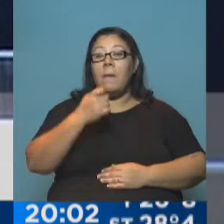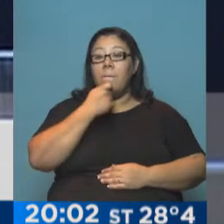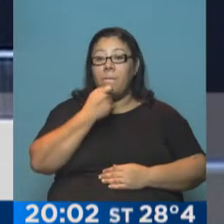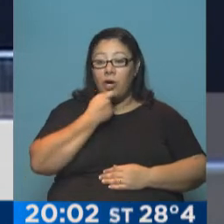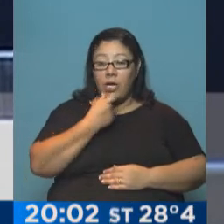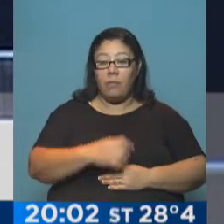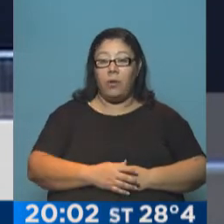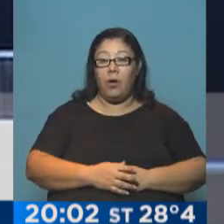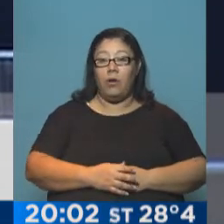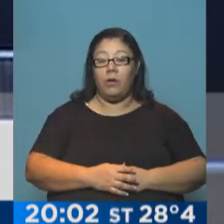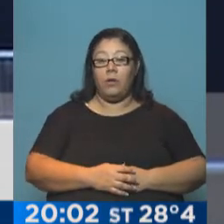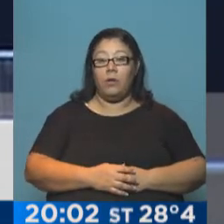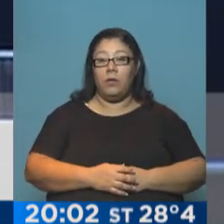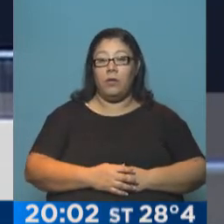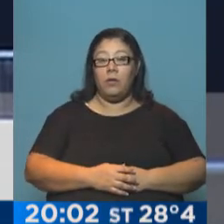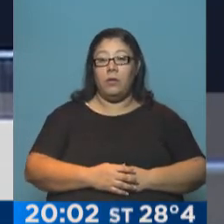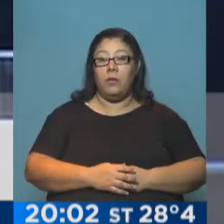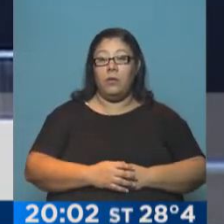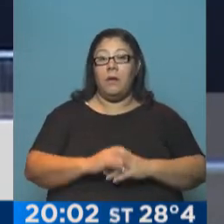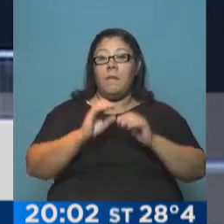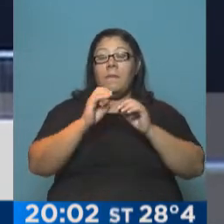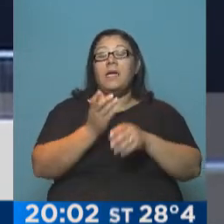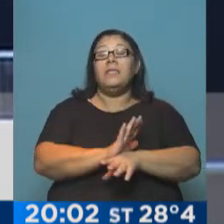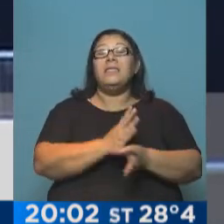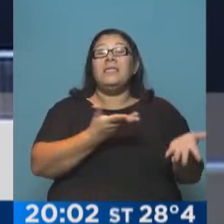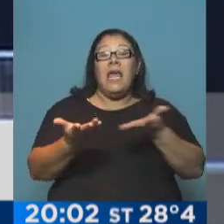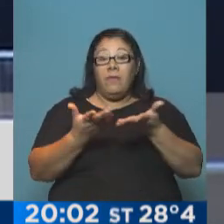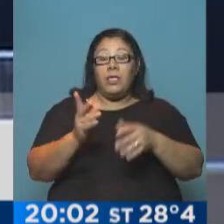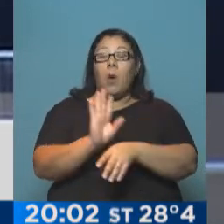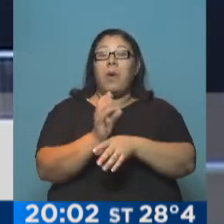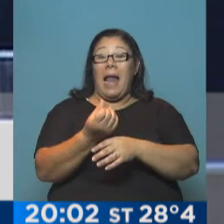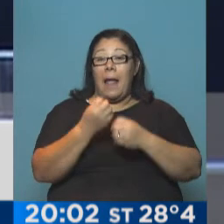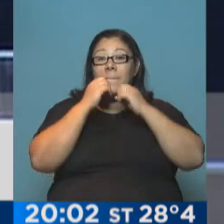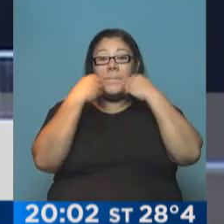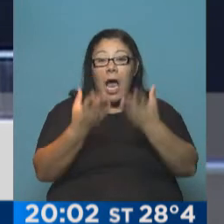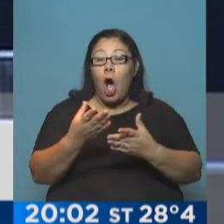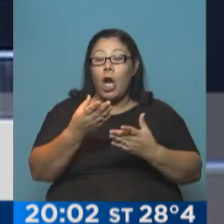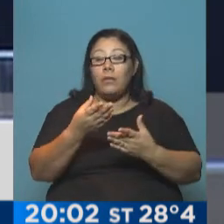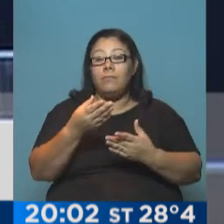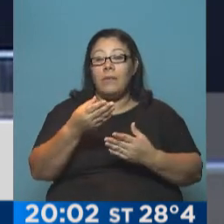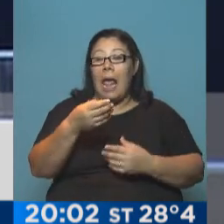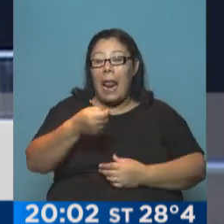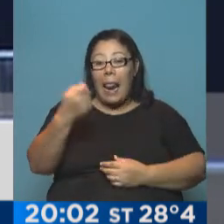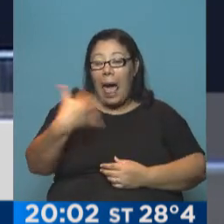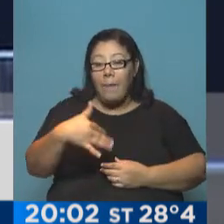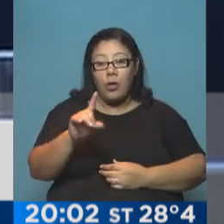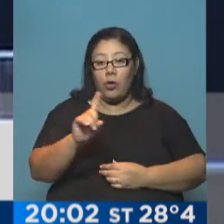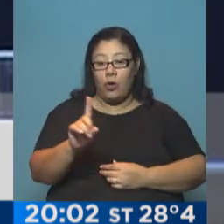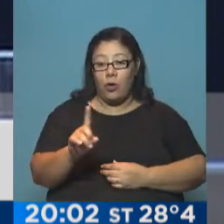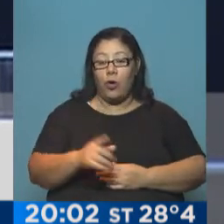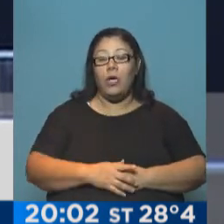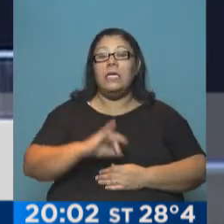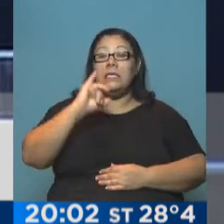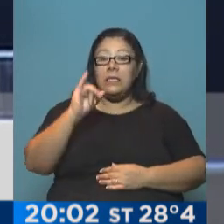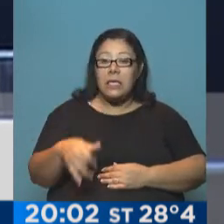inmediatamente una mejora en la calidad del servicio. Lo que tenemos que sí asegurarnos es de que aquellas empresas